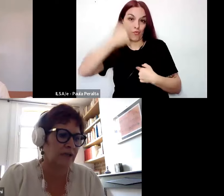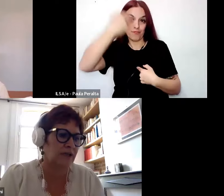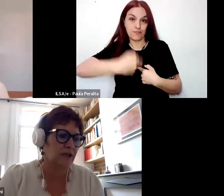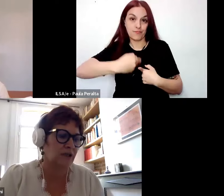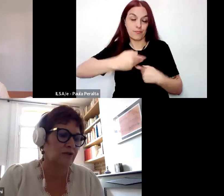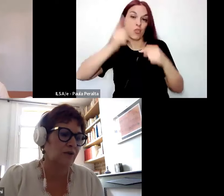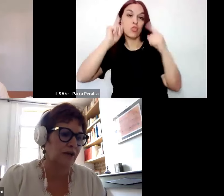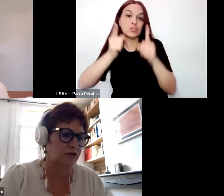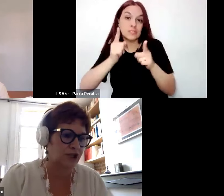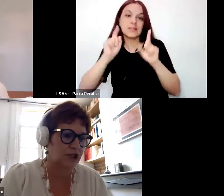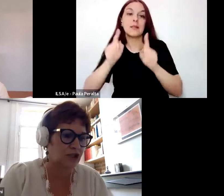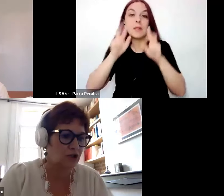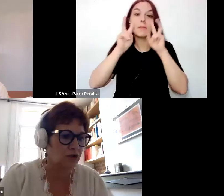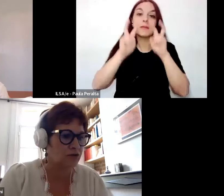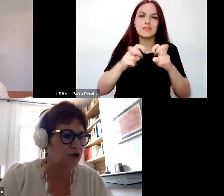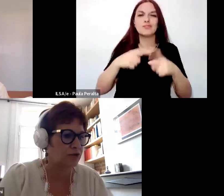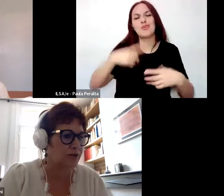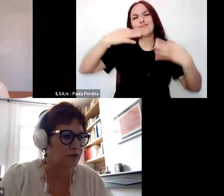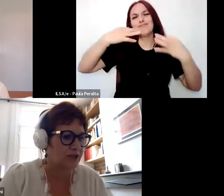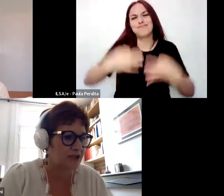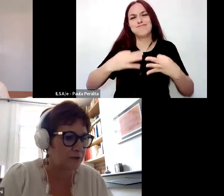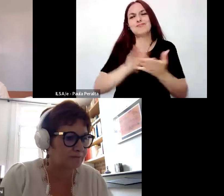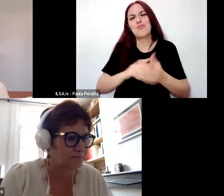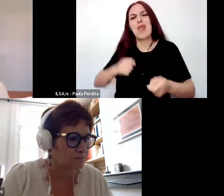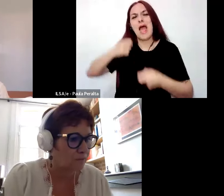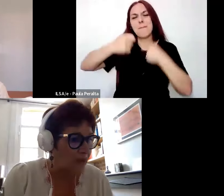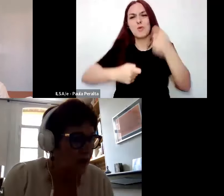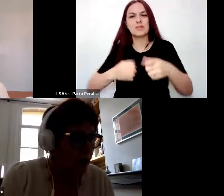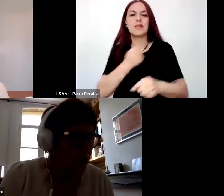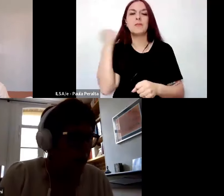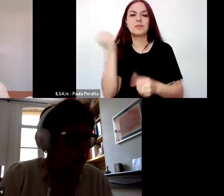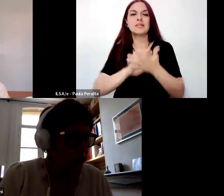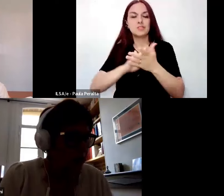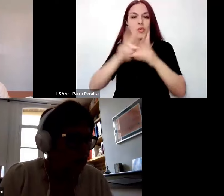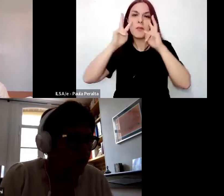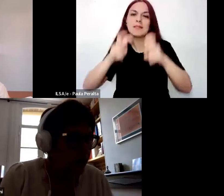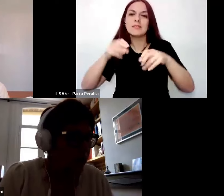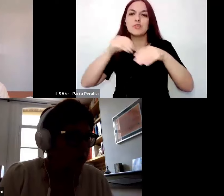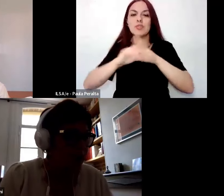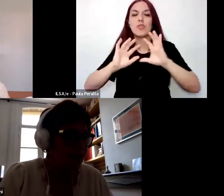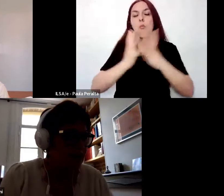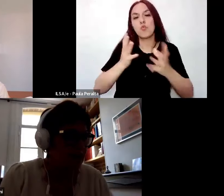convencida del aporte fundamental de la investigación en el campo de la educación.